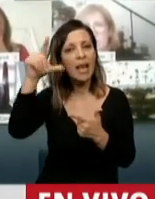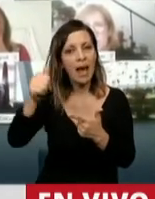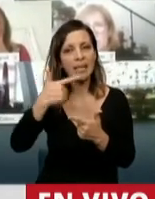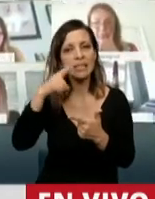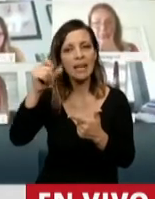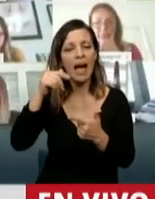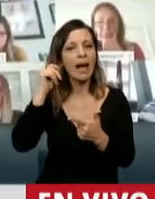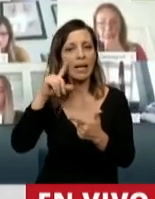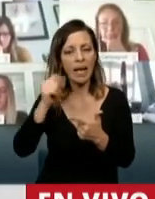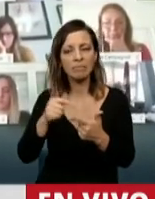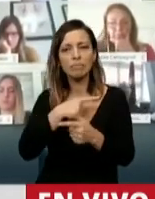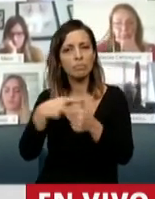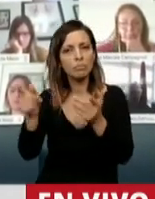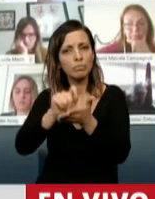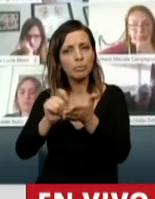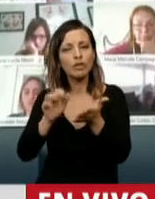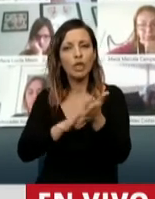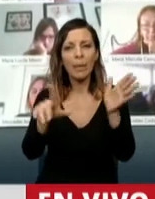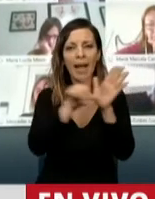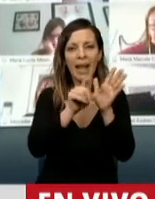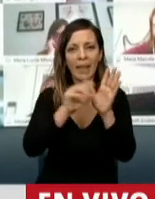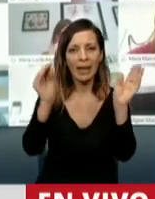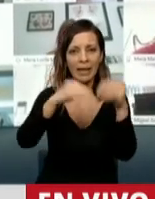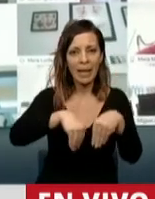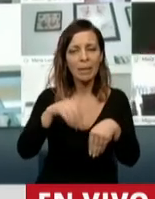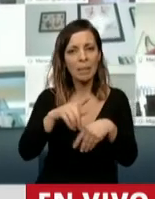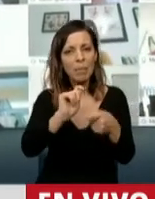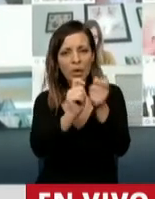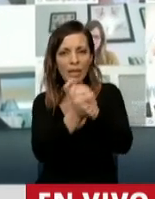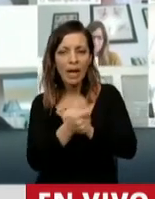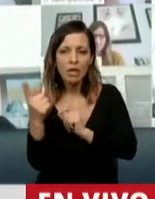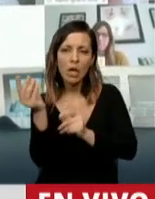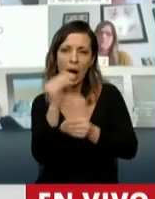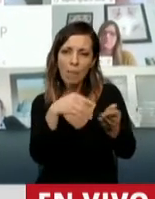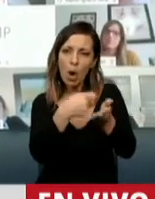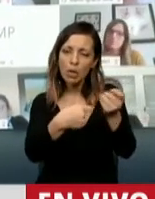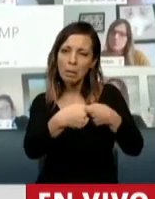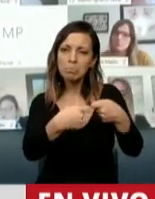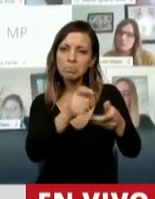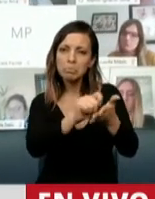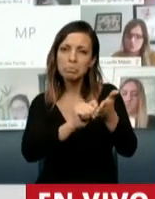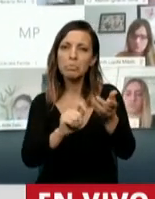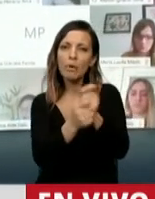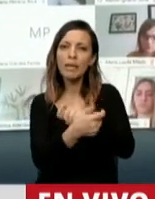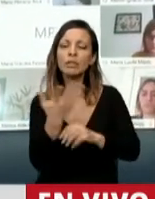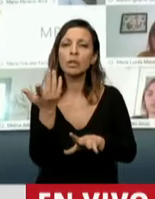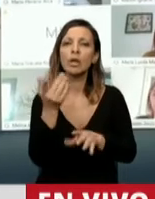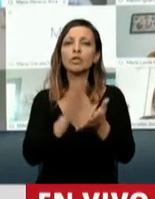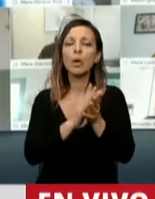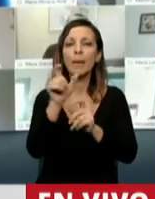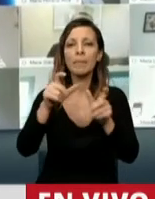en la modificación de la ley de quiebras también para alivianar los procesos entre privados.